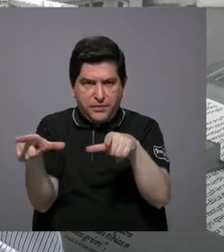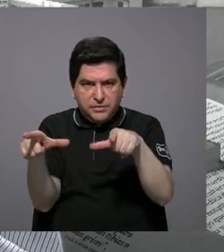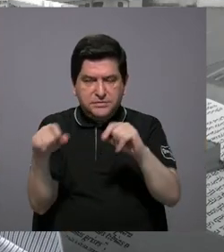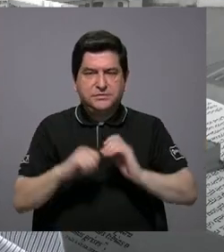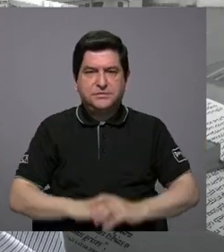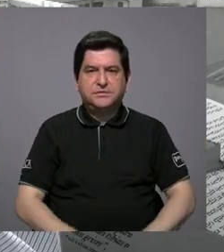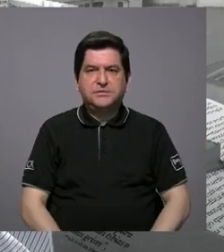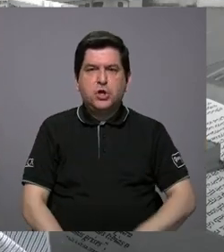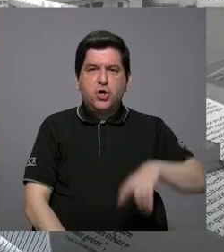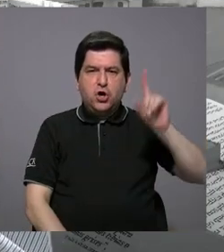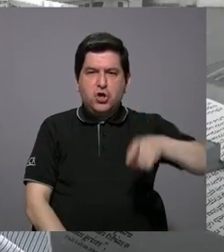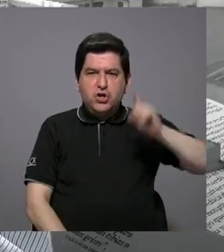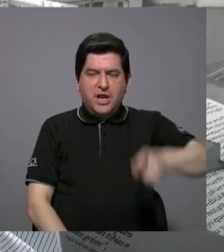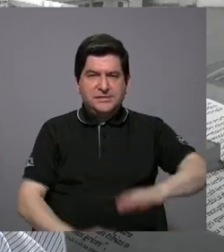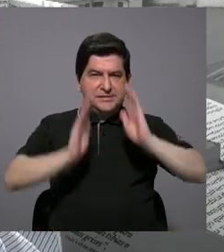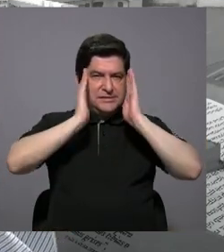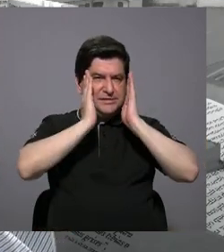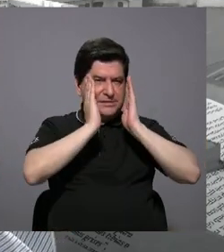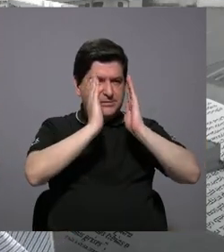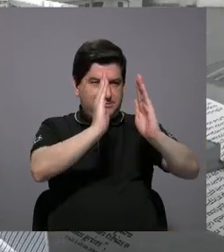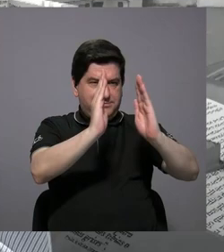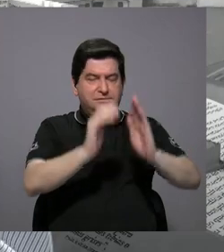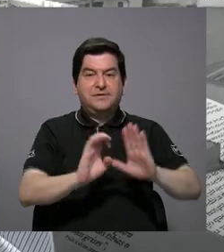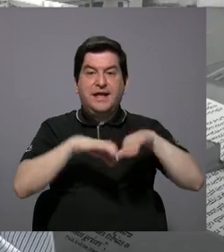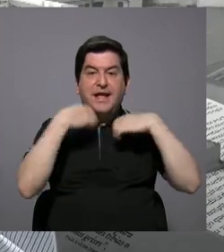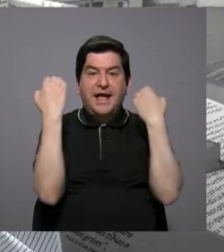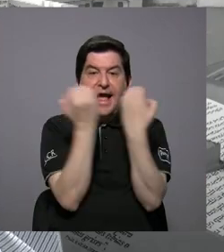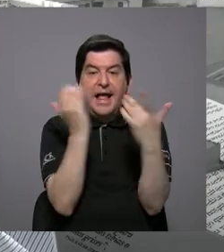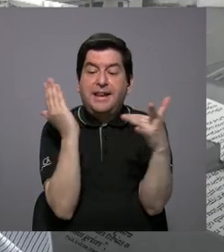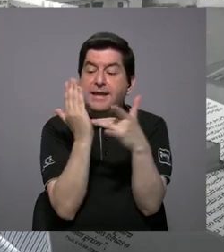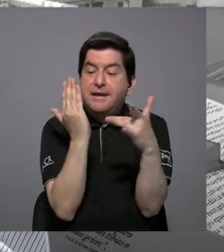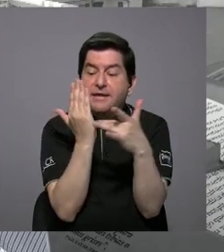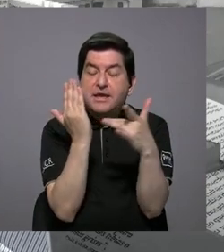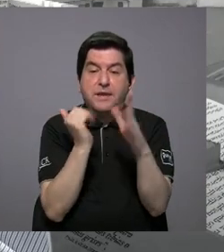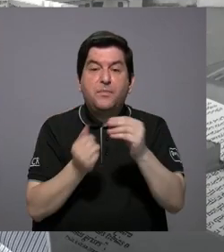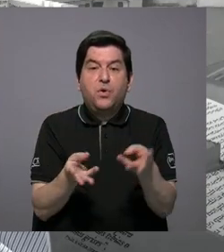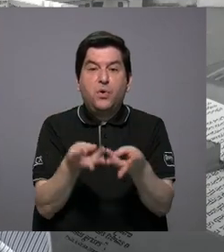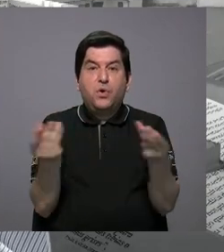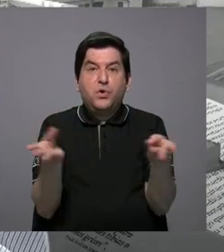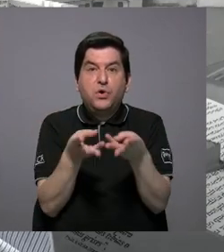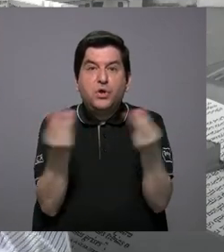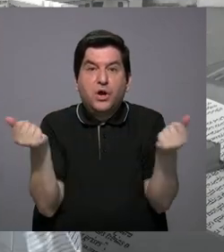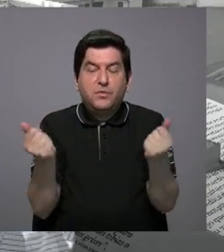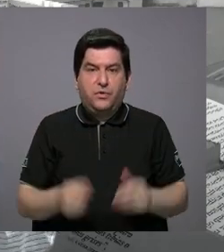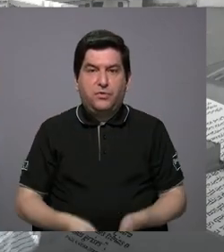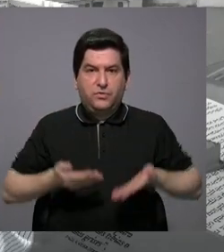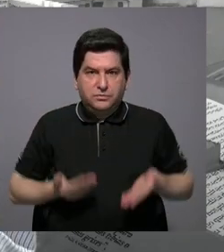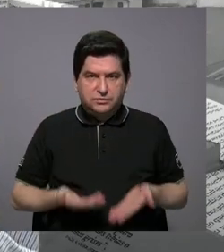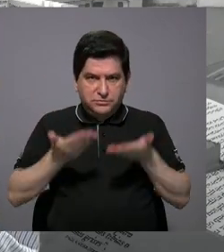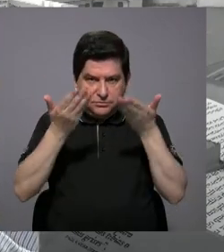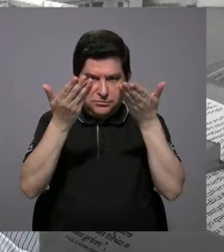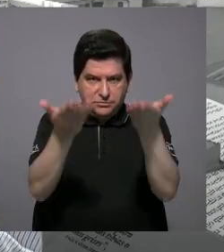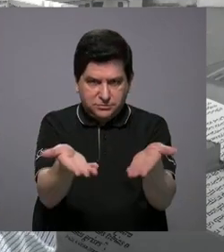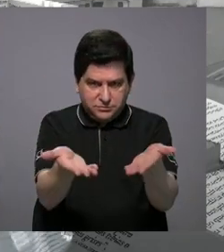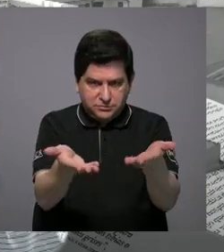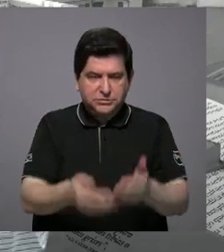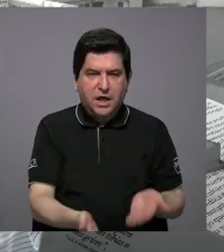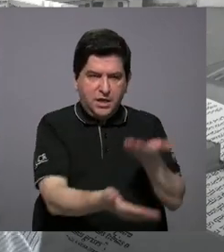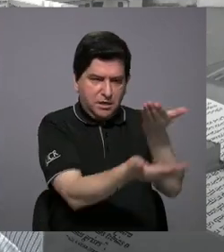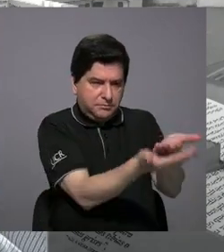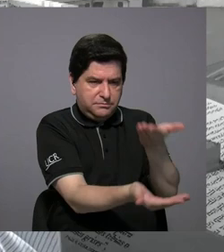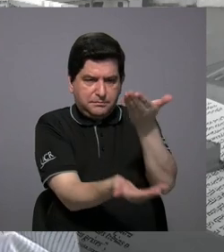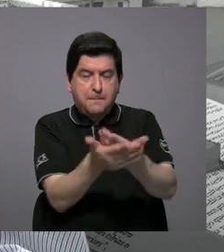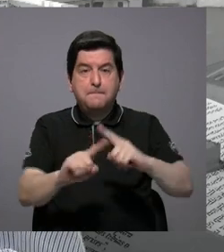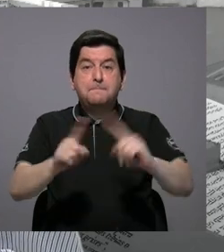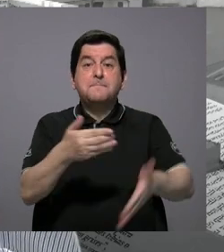hay que darle seguimiento al equipo técnico y a los productos que da las propuestas,